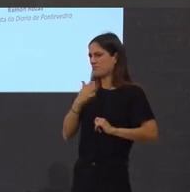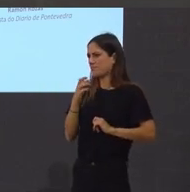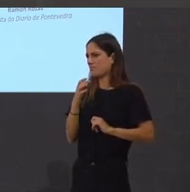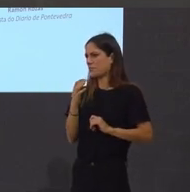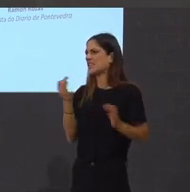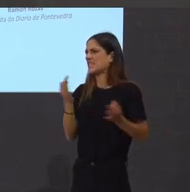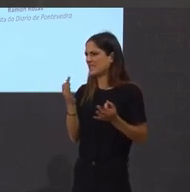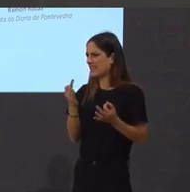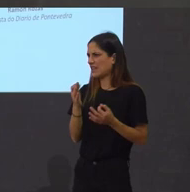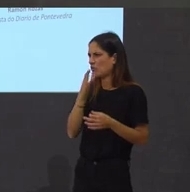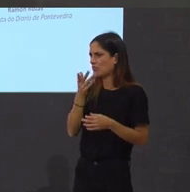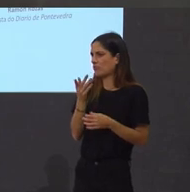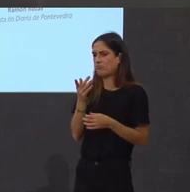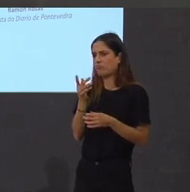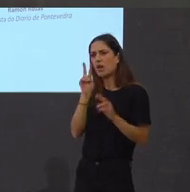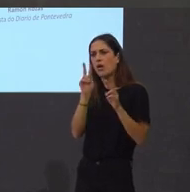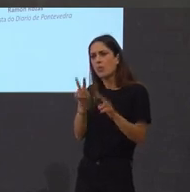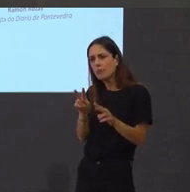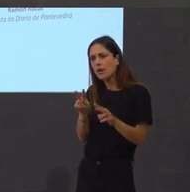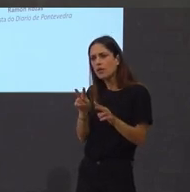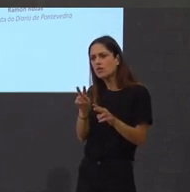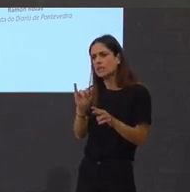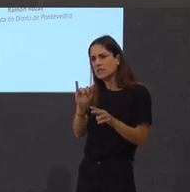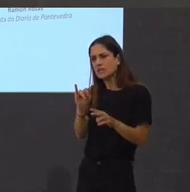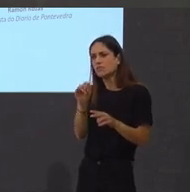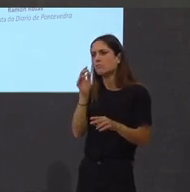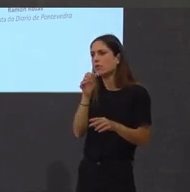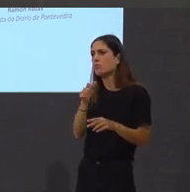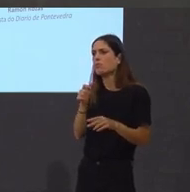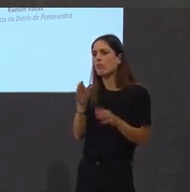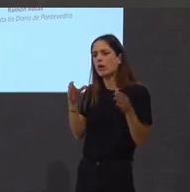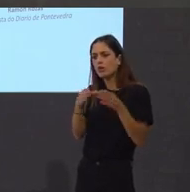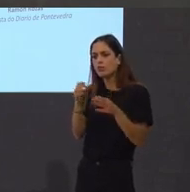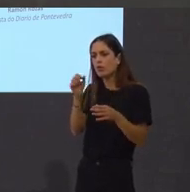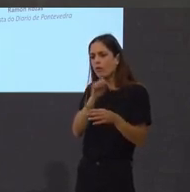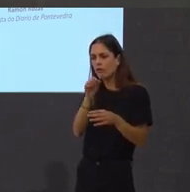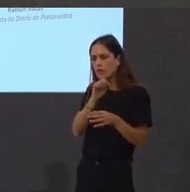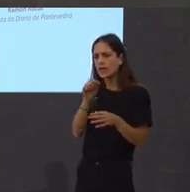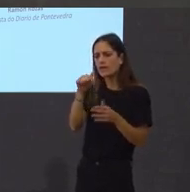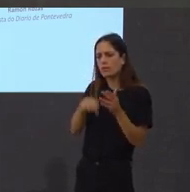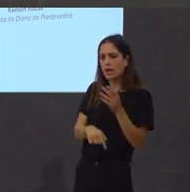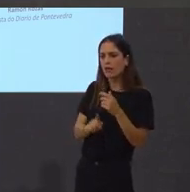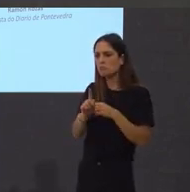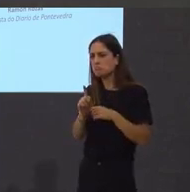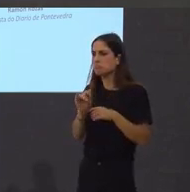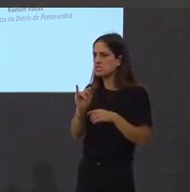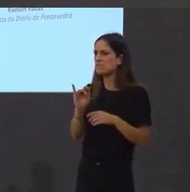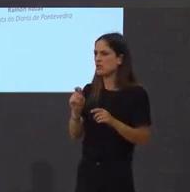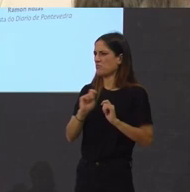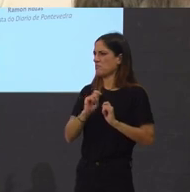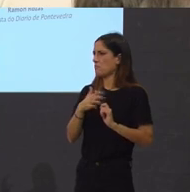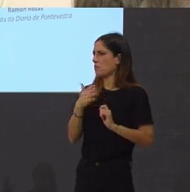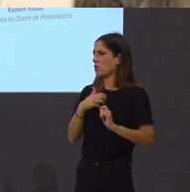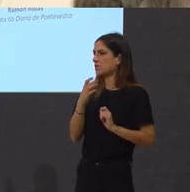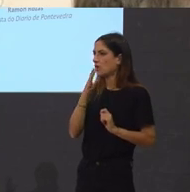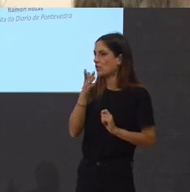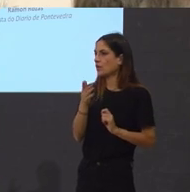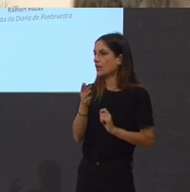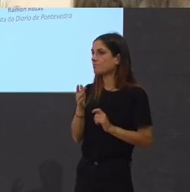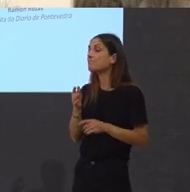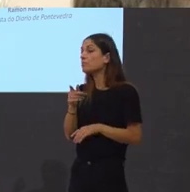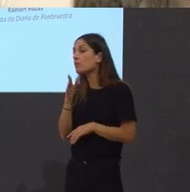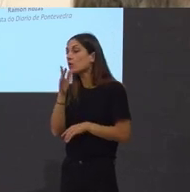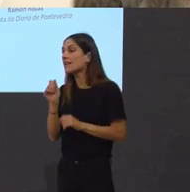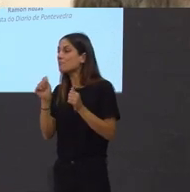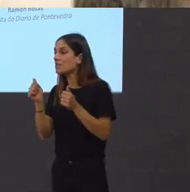de iso que estamos vendo e se efectivamente esa incomodidade que xurde, xurde por un folclorismo moi digno, sí,